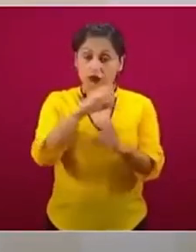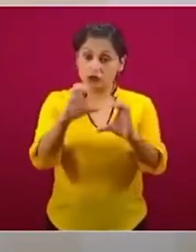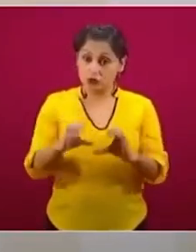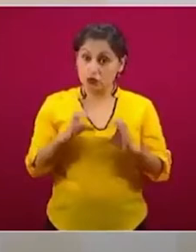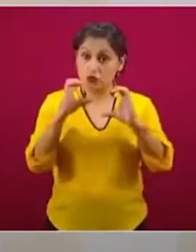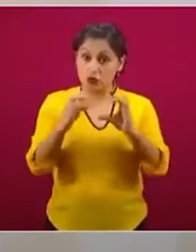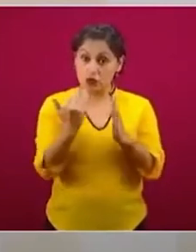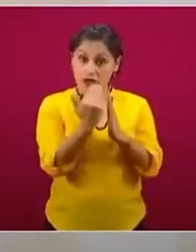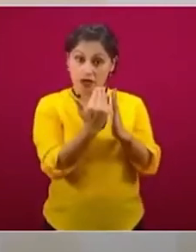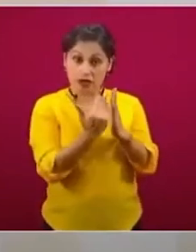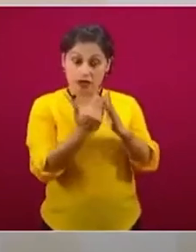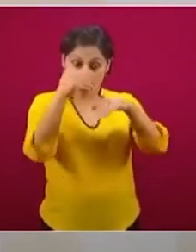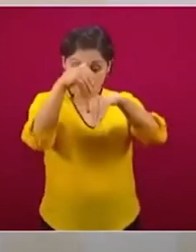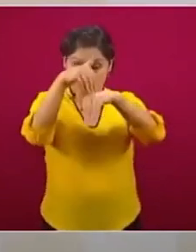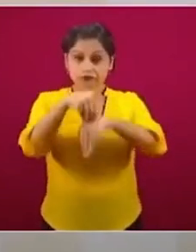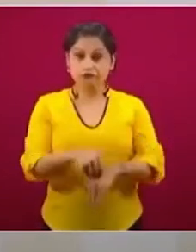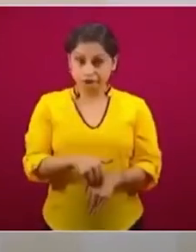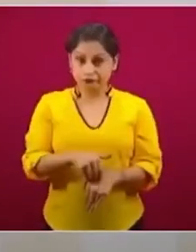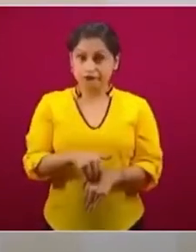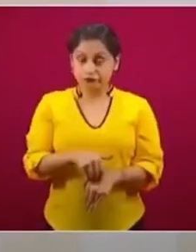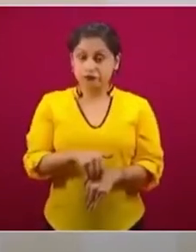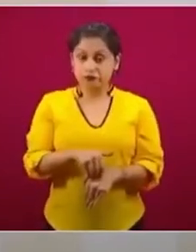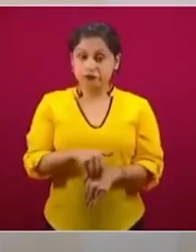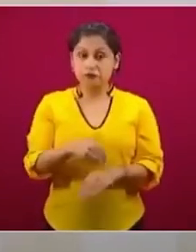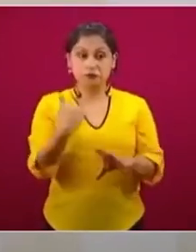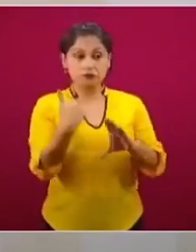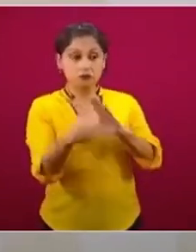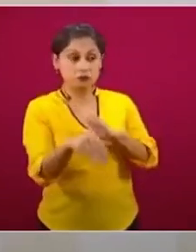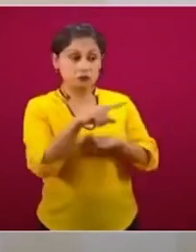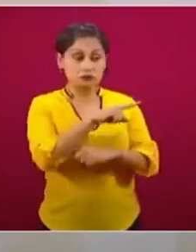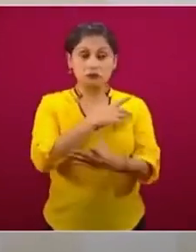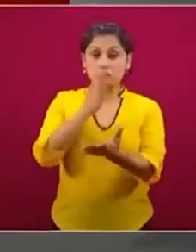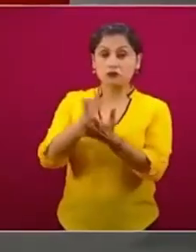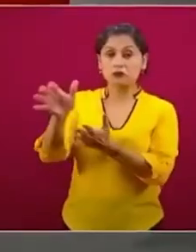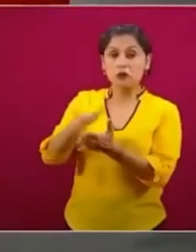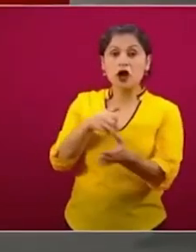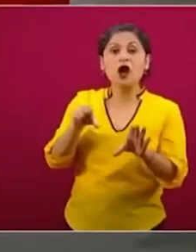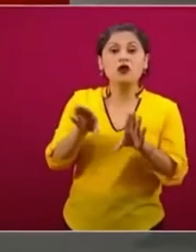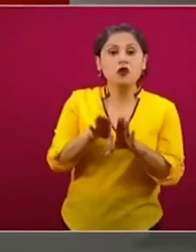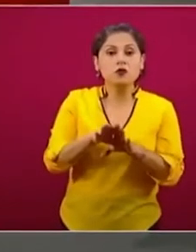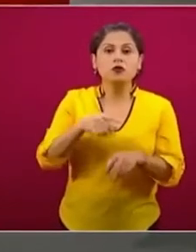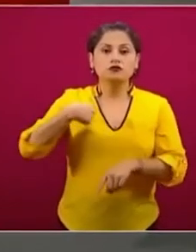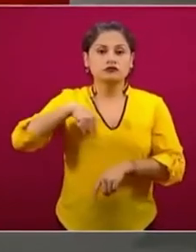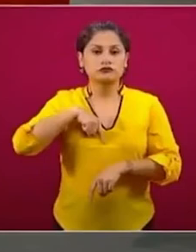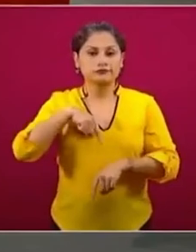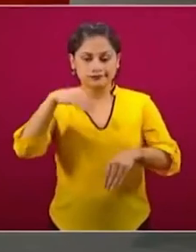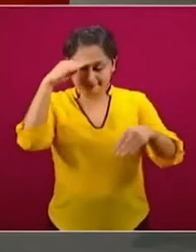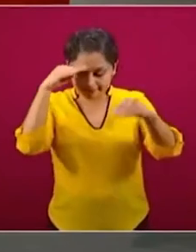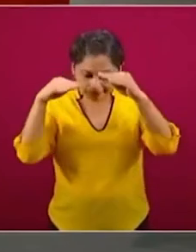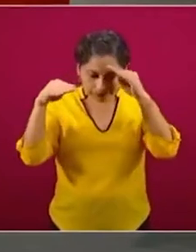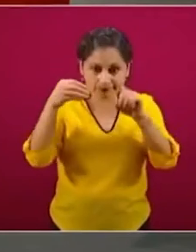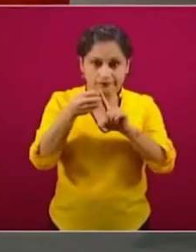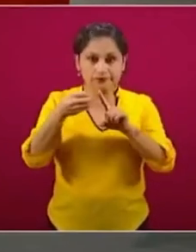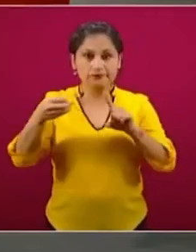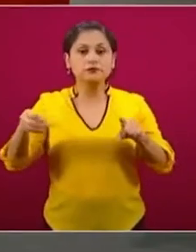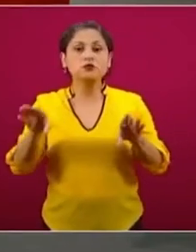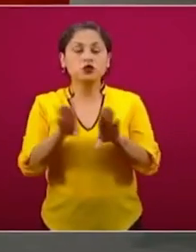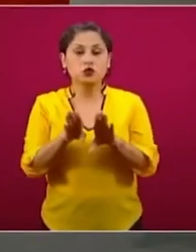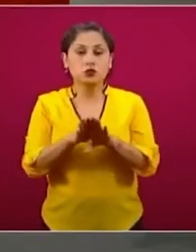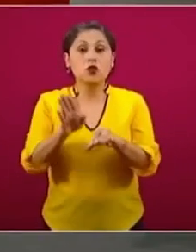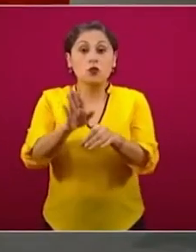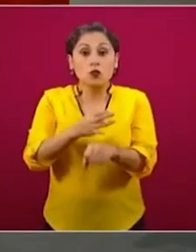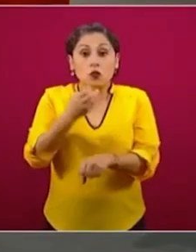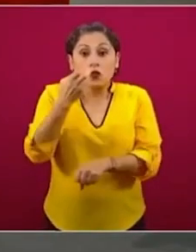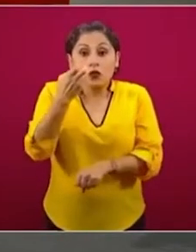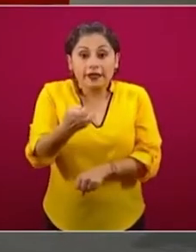de seguridad y poder dispersar incluso en estos días complicados. Y por eso se hizo una logística de manera que se